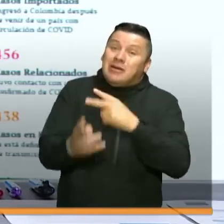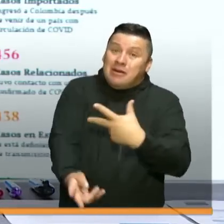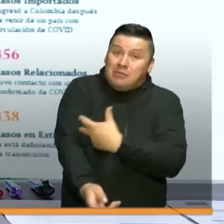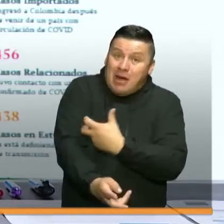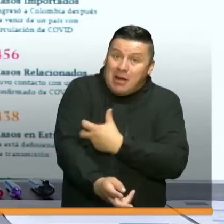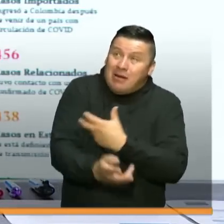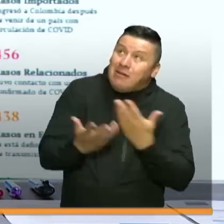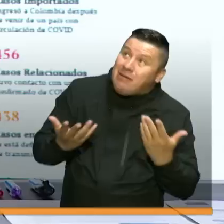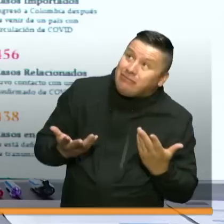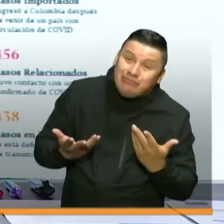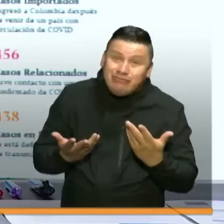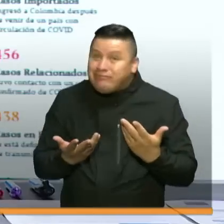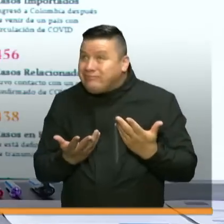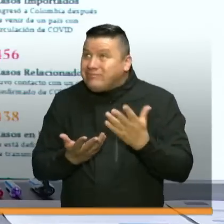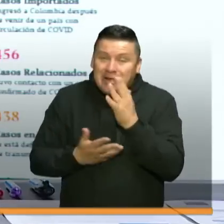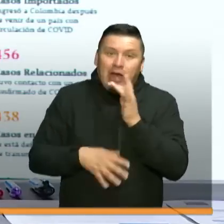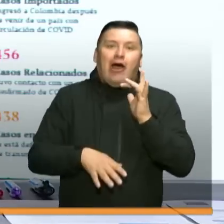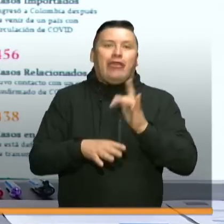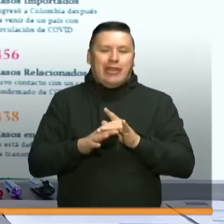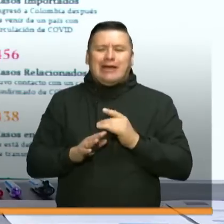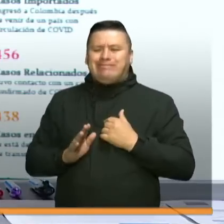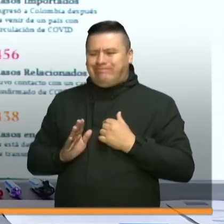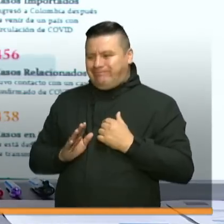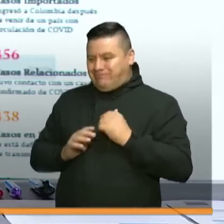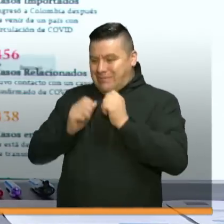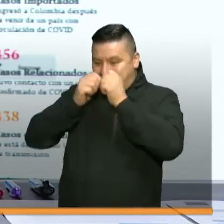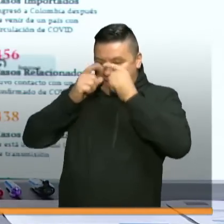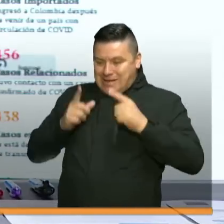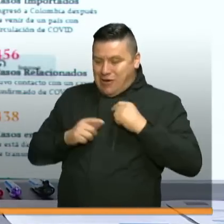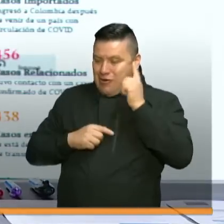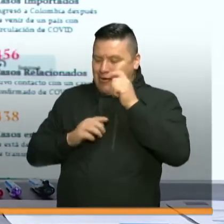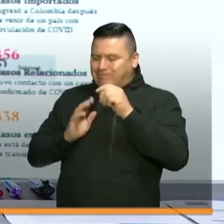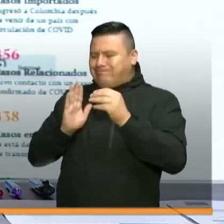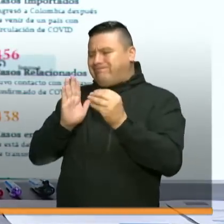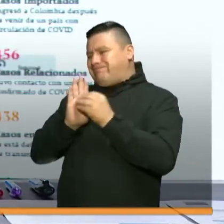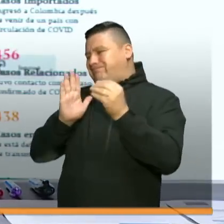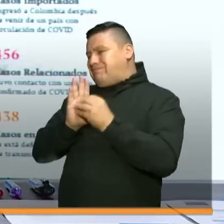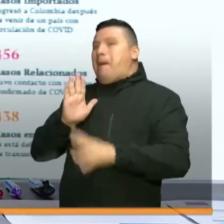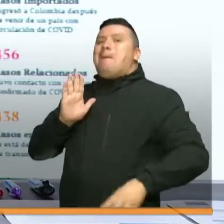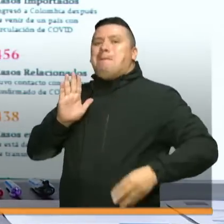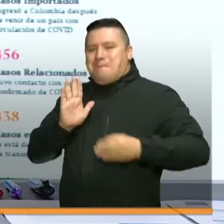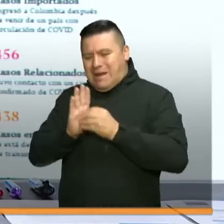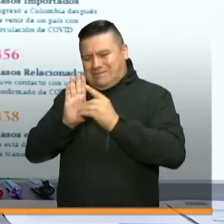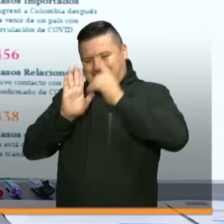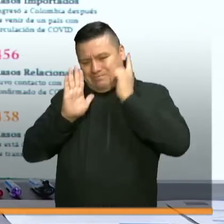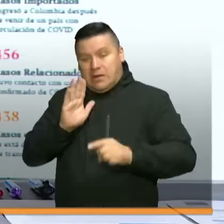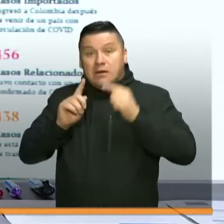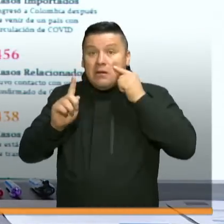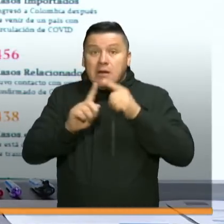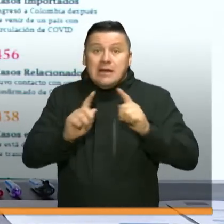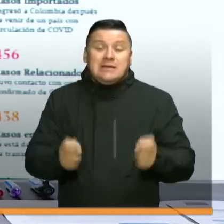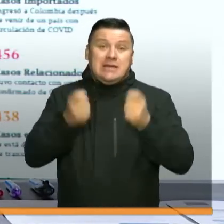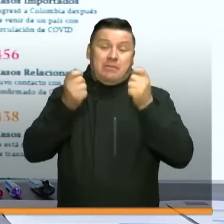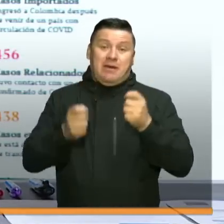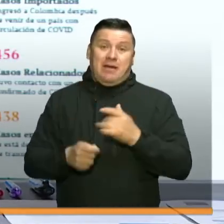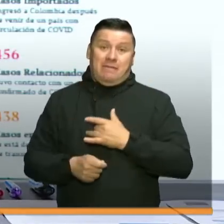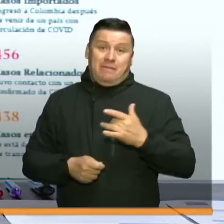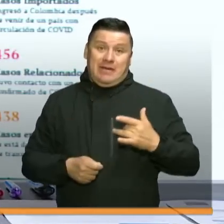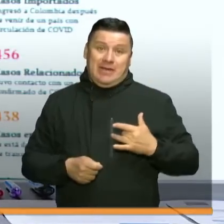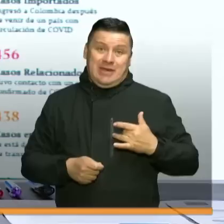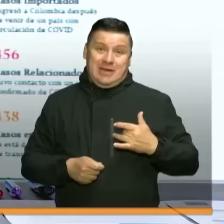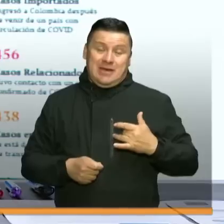hay que empezar a tomar medidas que nos permitan cumplir los objetivos de salvar vidas, de proteger la salud, de evitar su